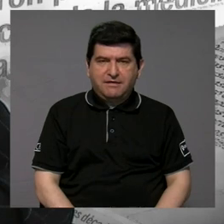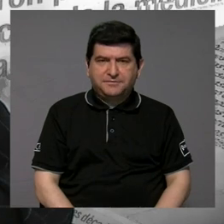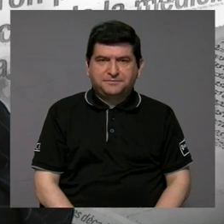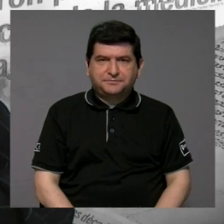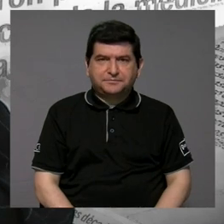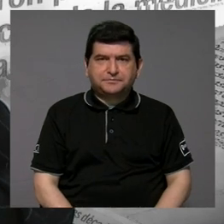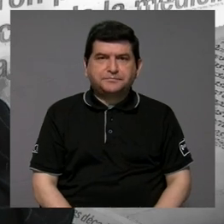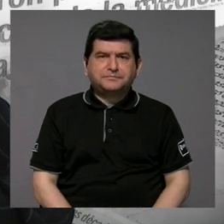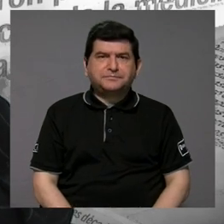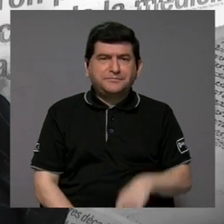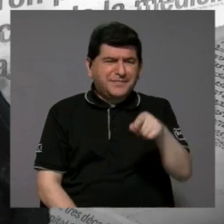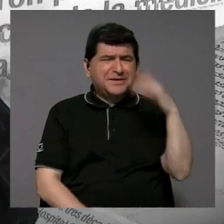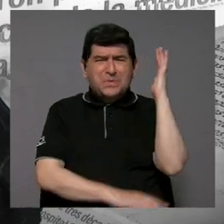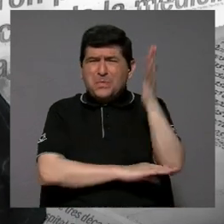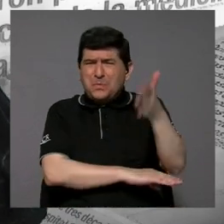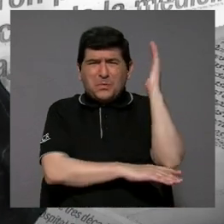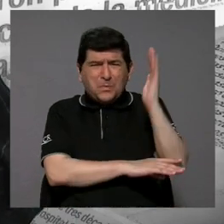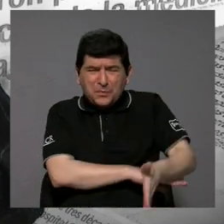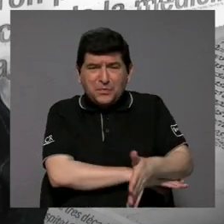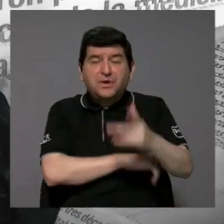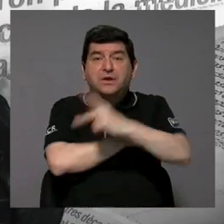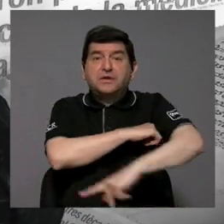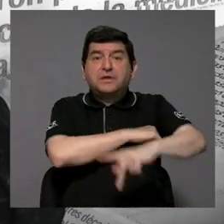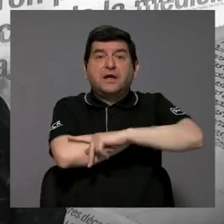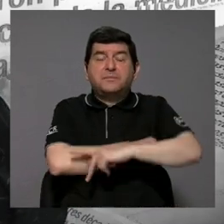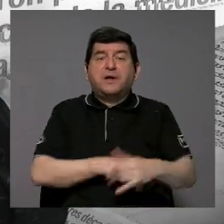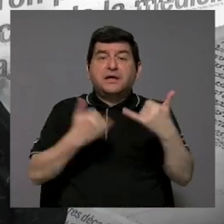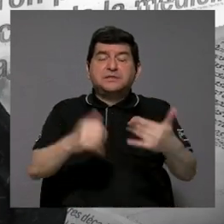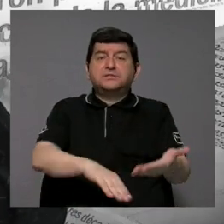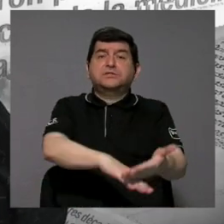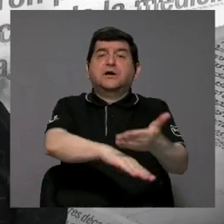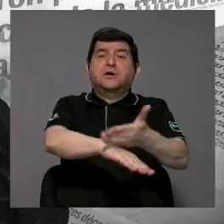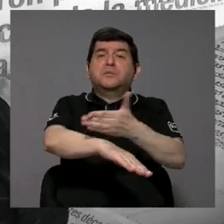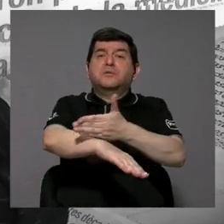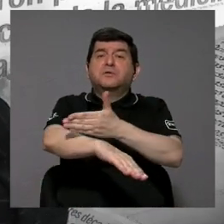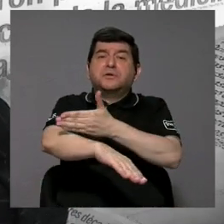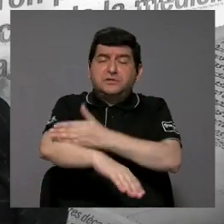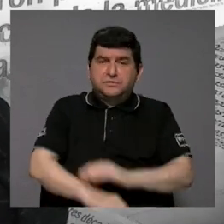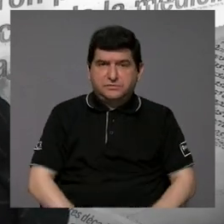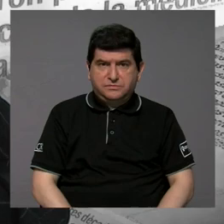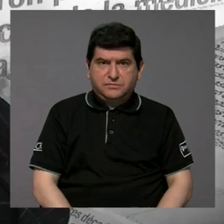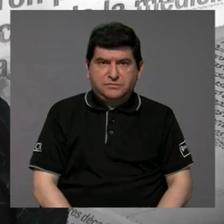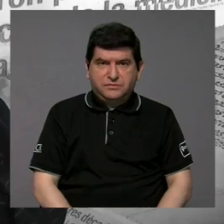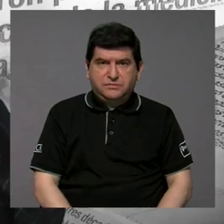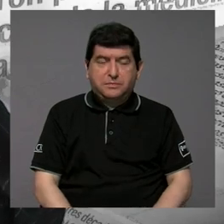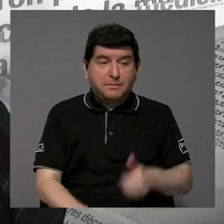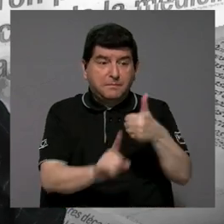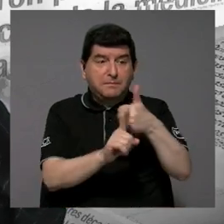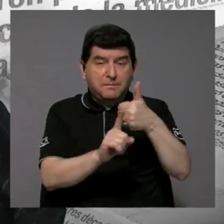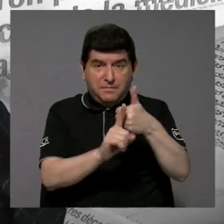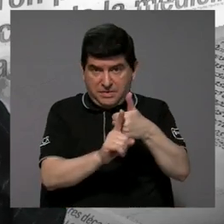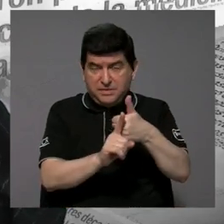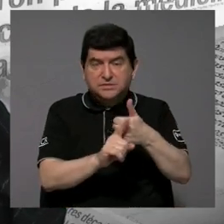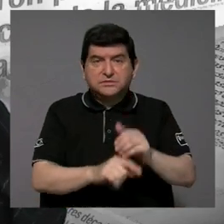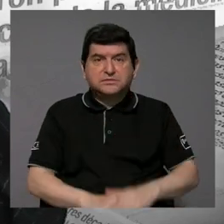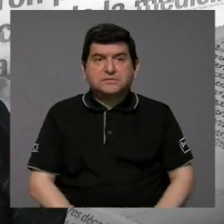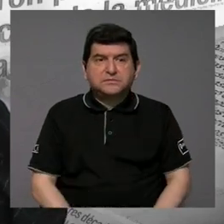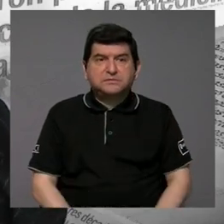hubo una gran deforestación y el país había ganado terreno en eso, inclusive en la misma aplicación de